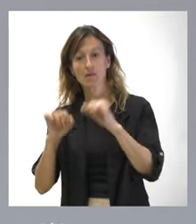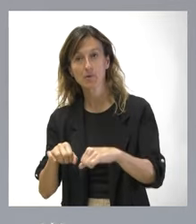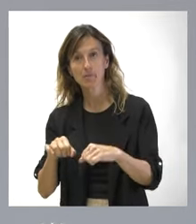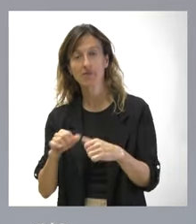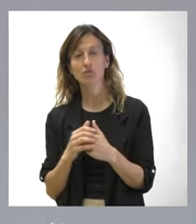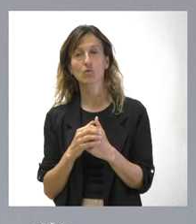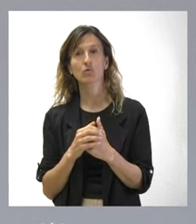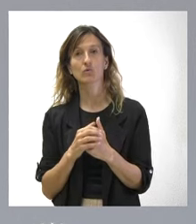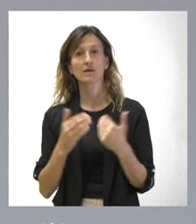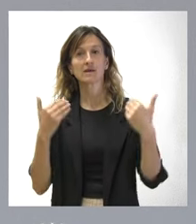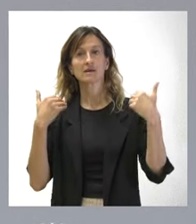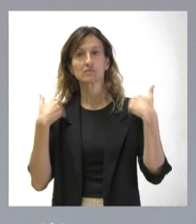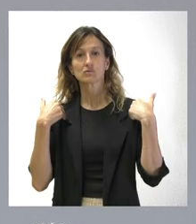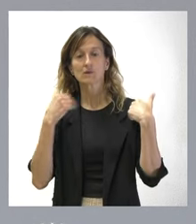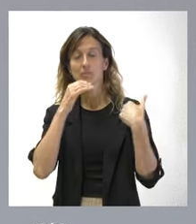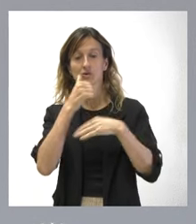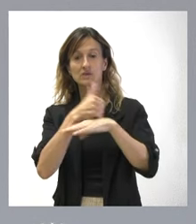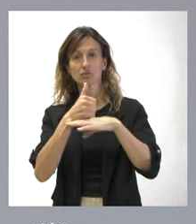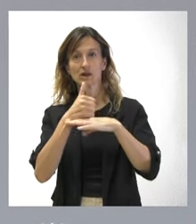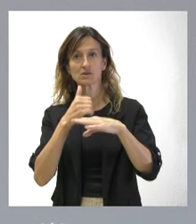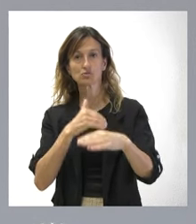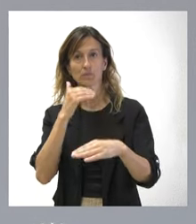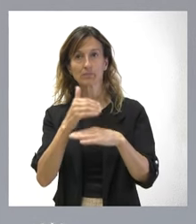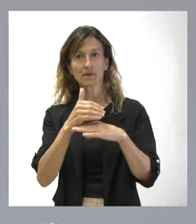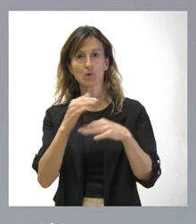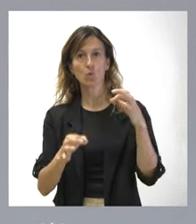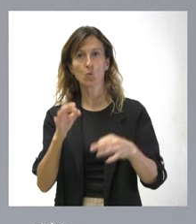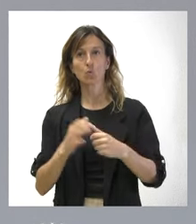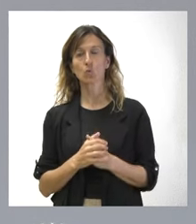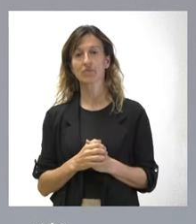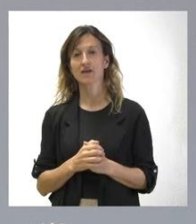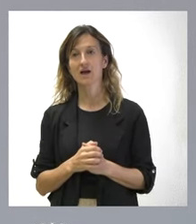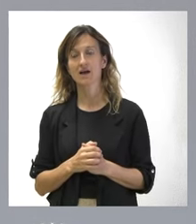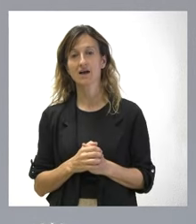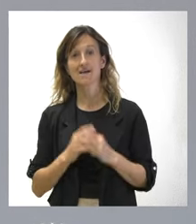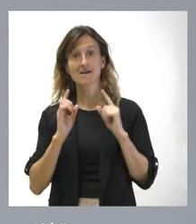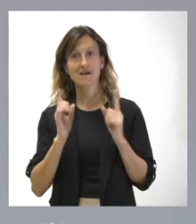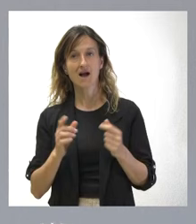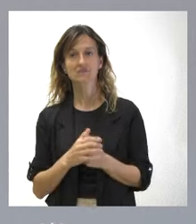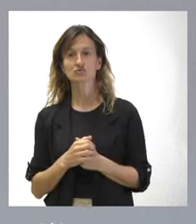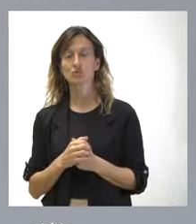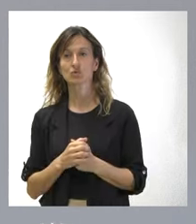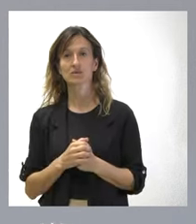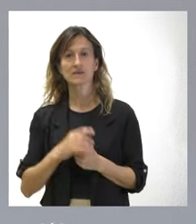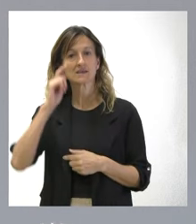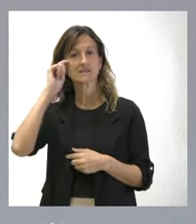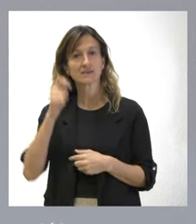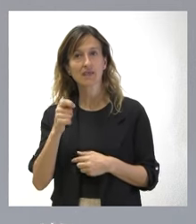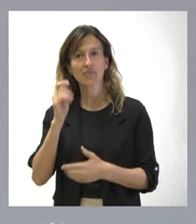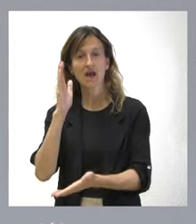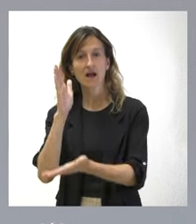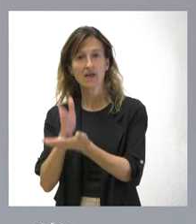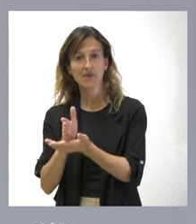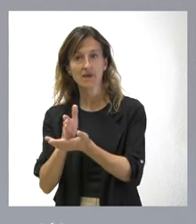correspondería porque en su día es el Tribunal Supremo quien había juzgado el correspondiente caso y sentenciado y condenado a